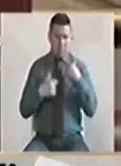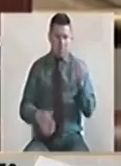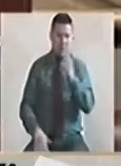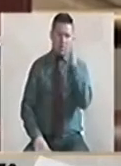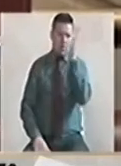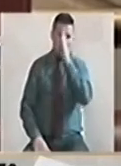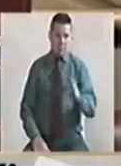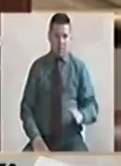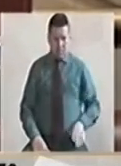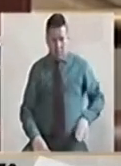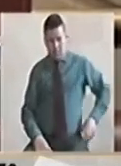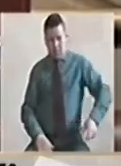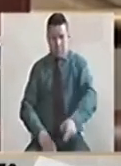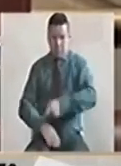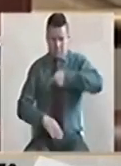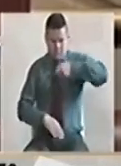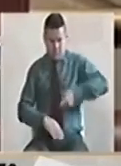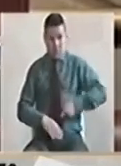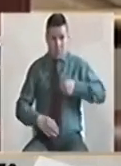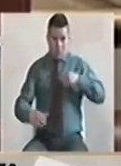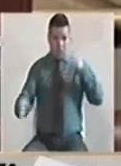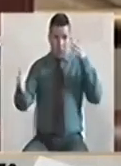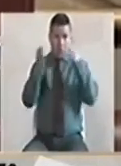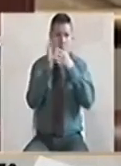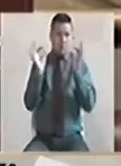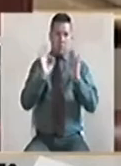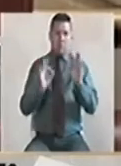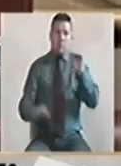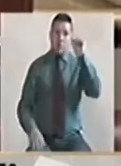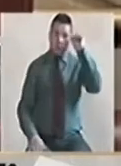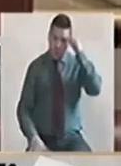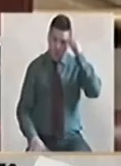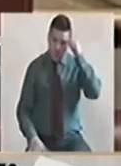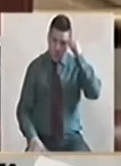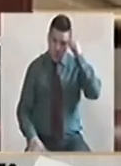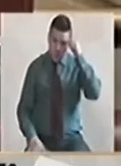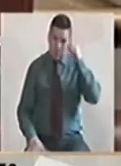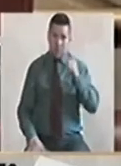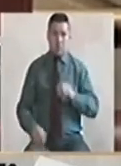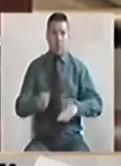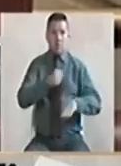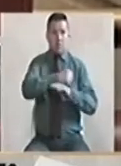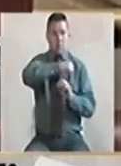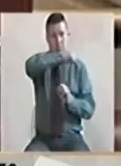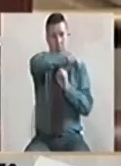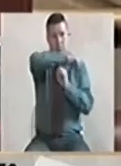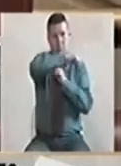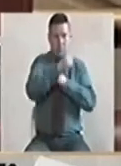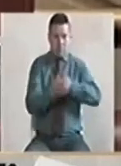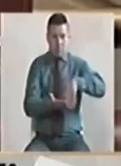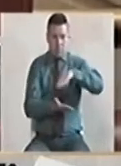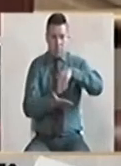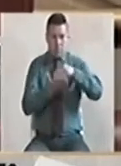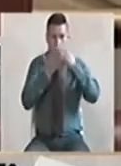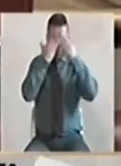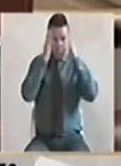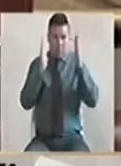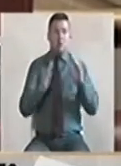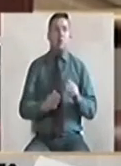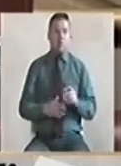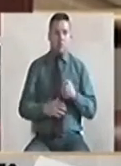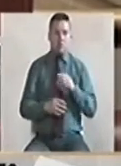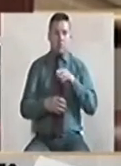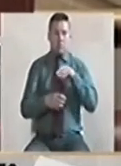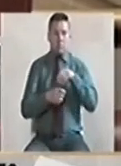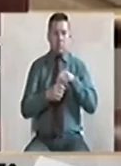he empuñado un arma para hacerle a mí a nadie. Y recuerdo que dentro de las bases estructurales del Centro Democrático está la cohesión social.